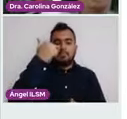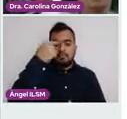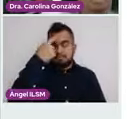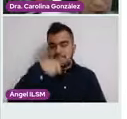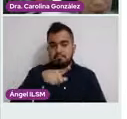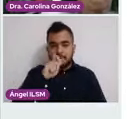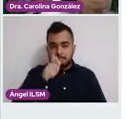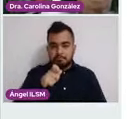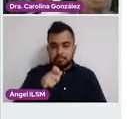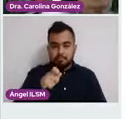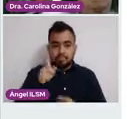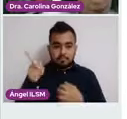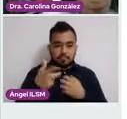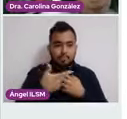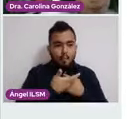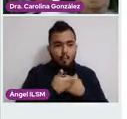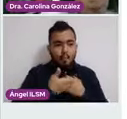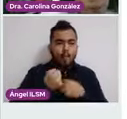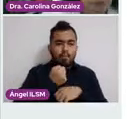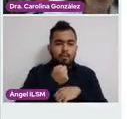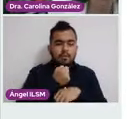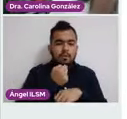de diopsia virgiva. Siguiente.